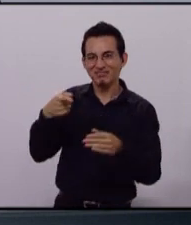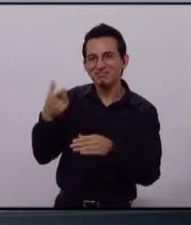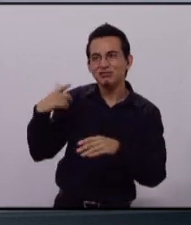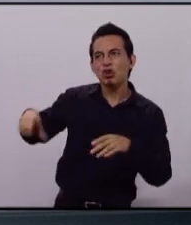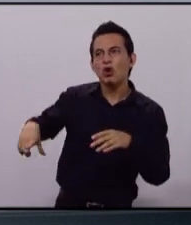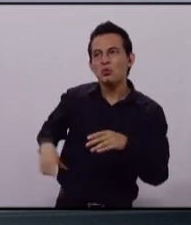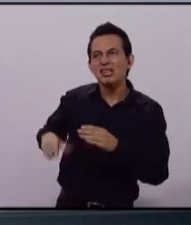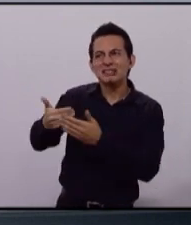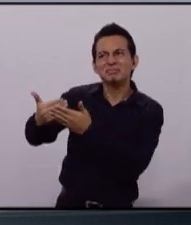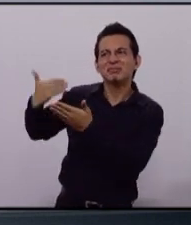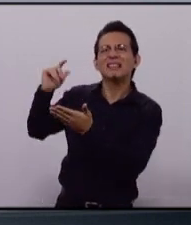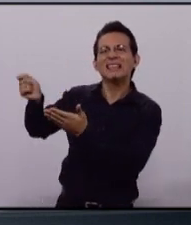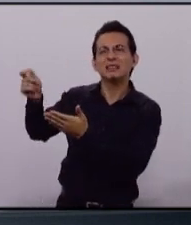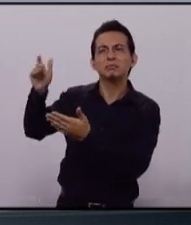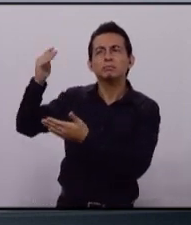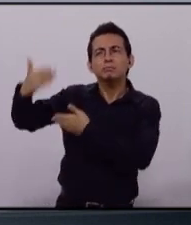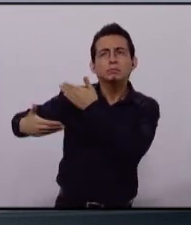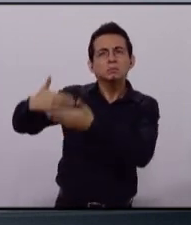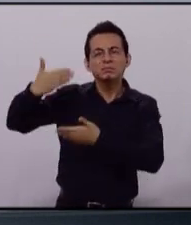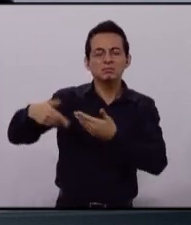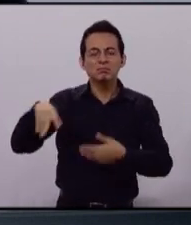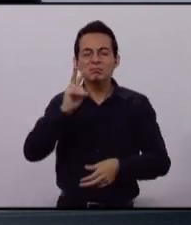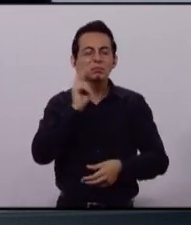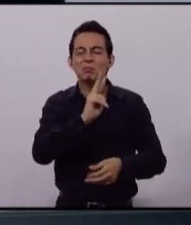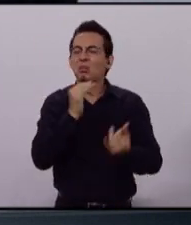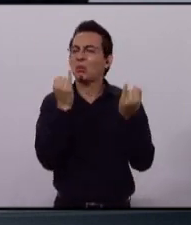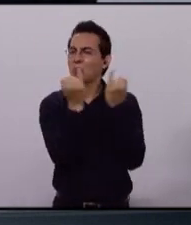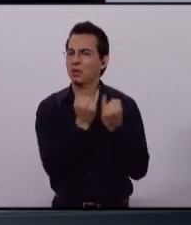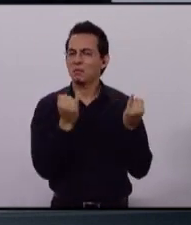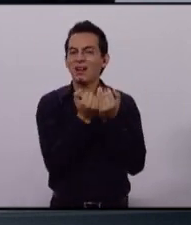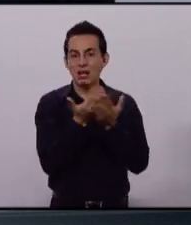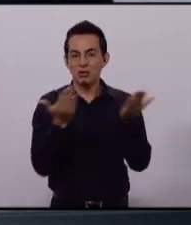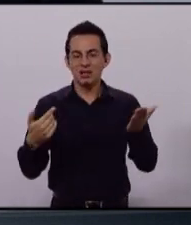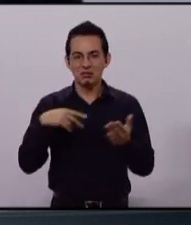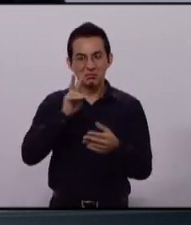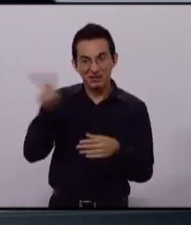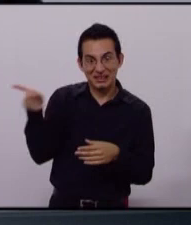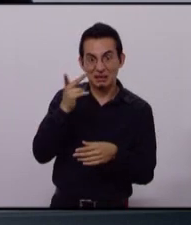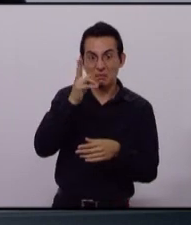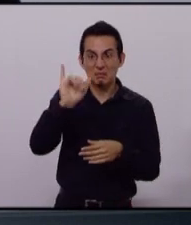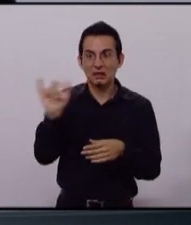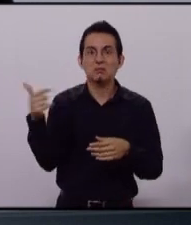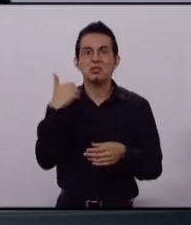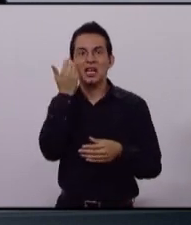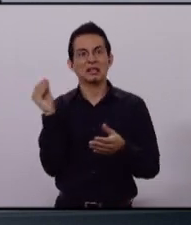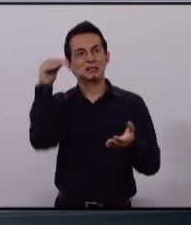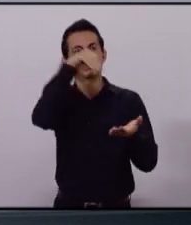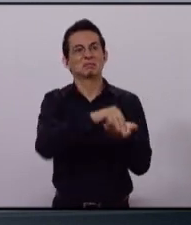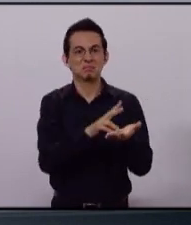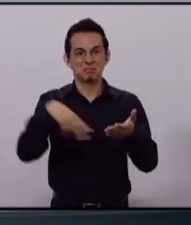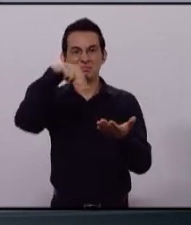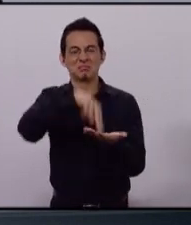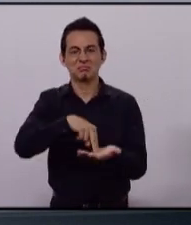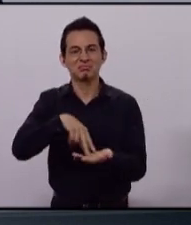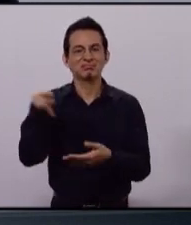que no ven que simplemente para ellos no existe. Aquí vemos al candidato del PRI que quiere ser alcalde y que seguro no conoce estos números. Fue